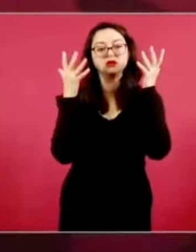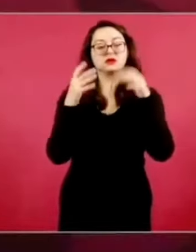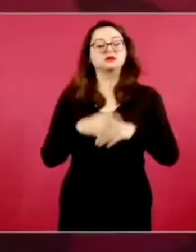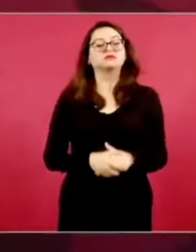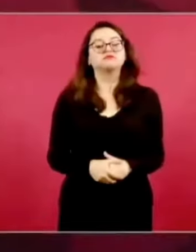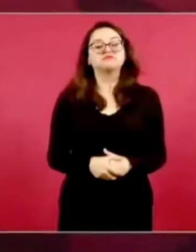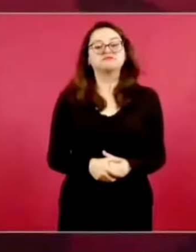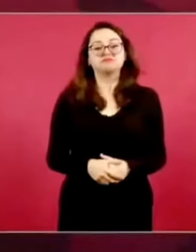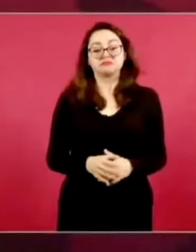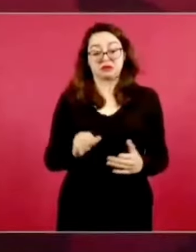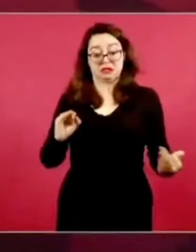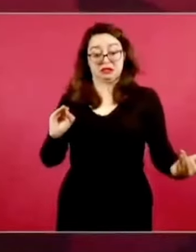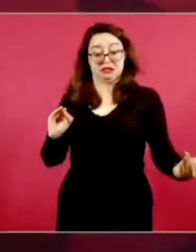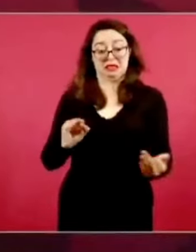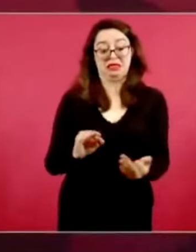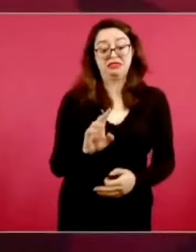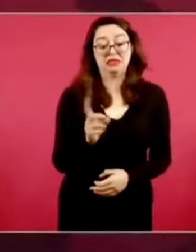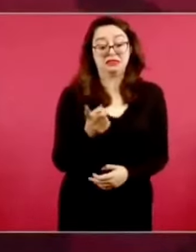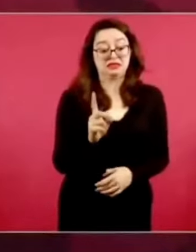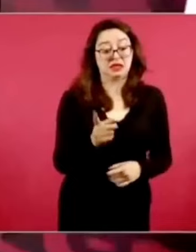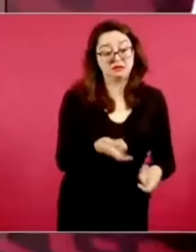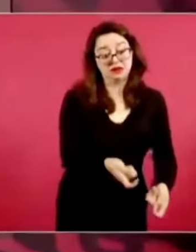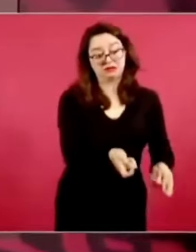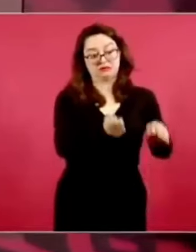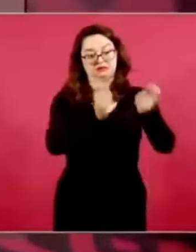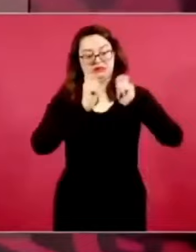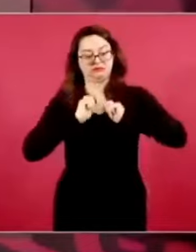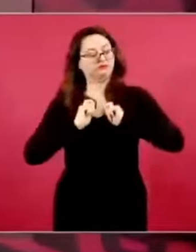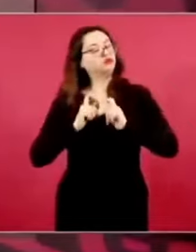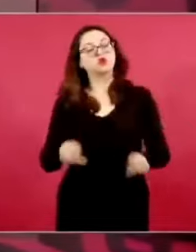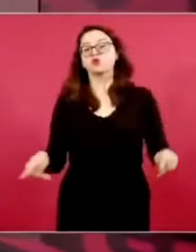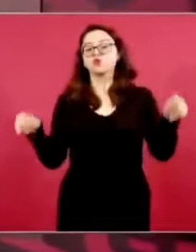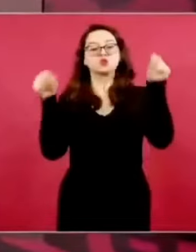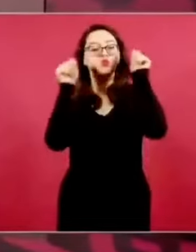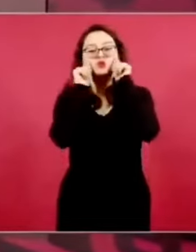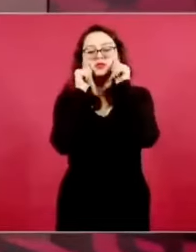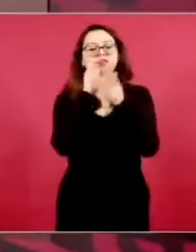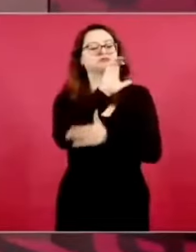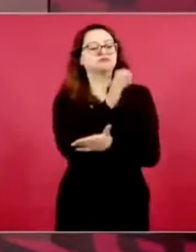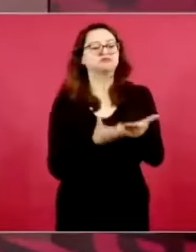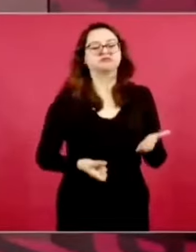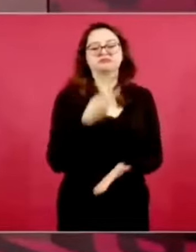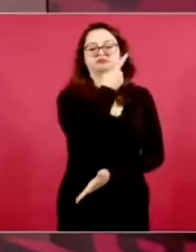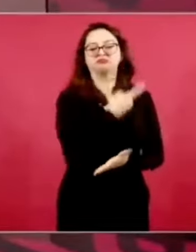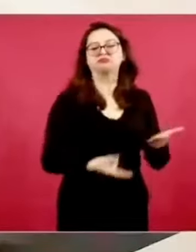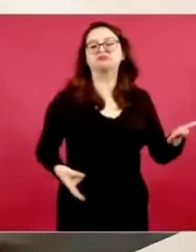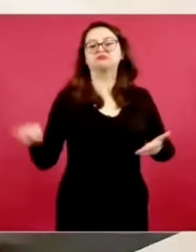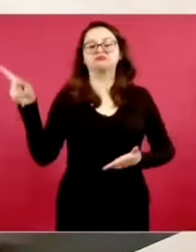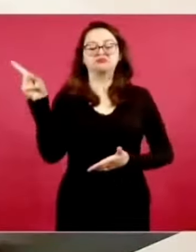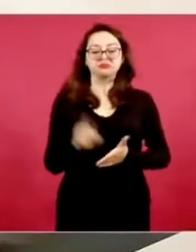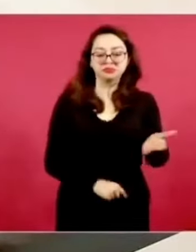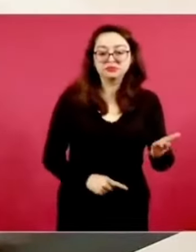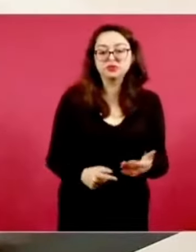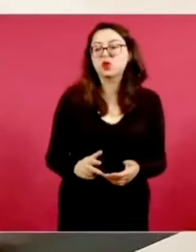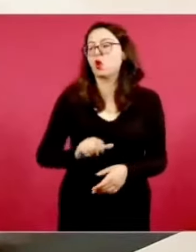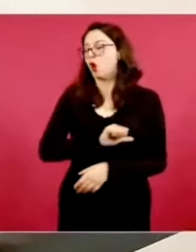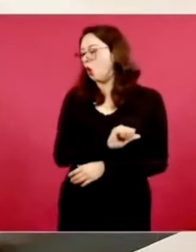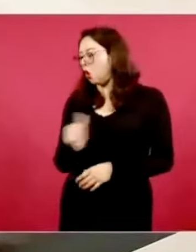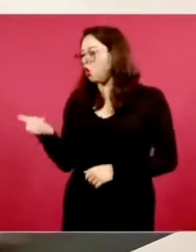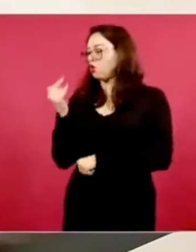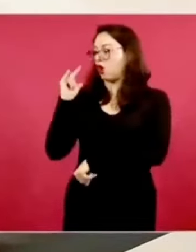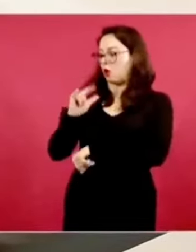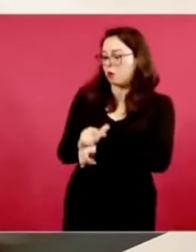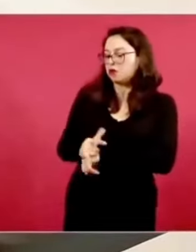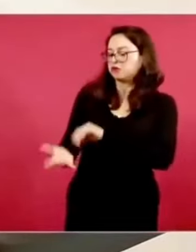todas maneras nos ahorramos 120 mil millones de pesos y construimos un aeropuerto de